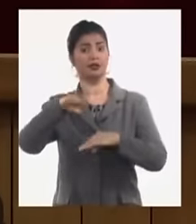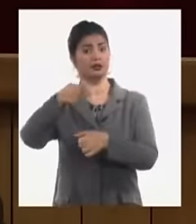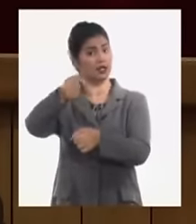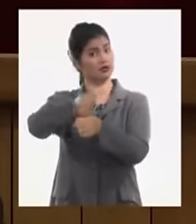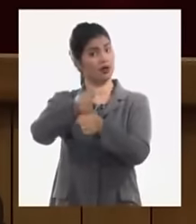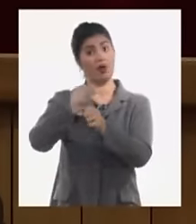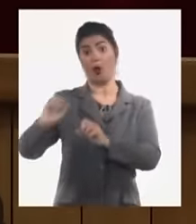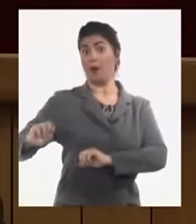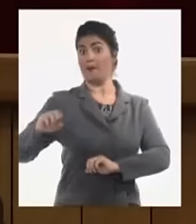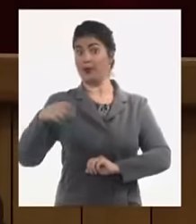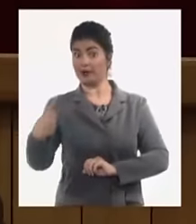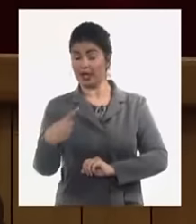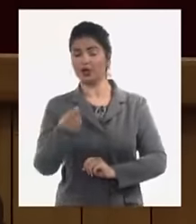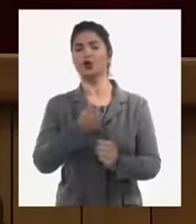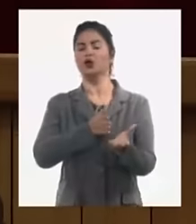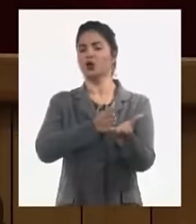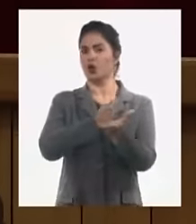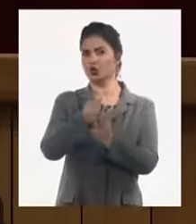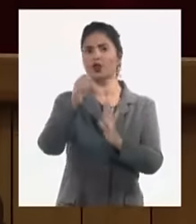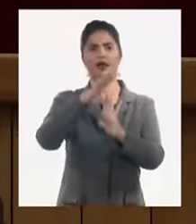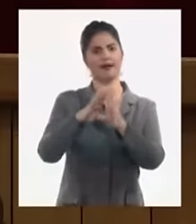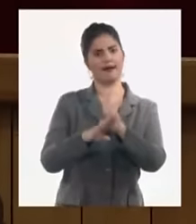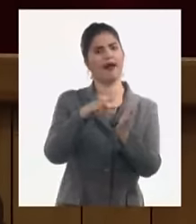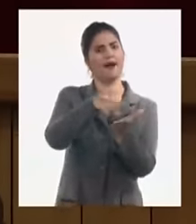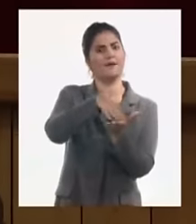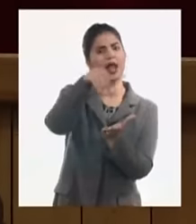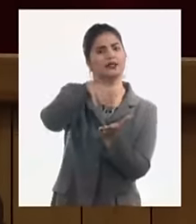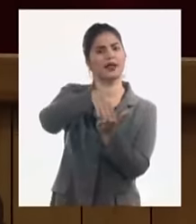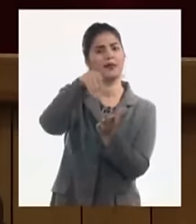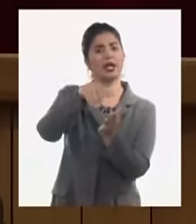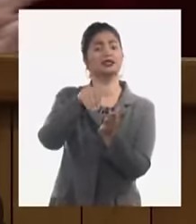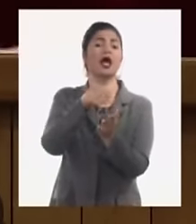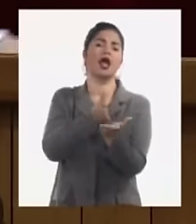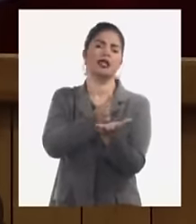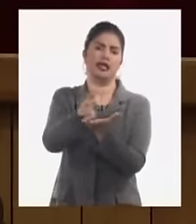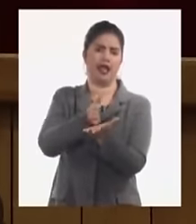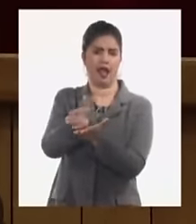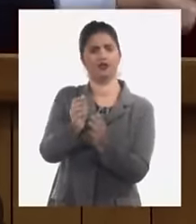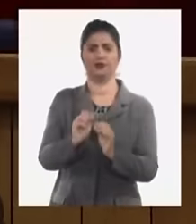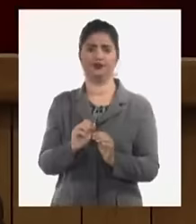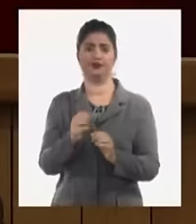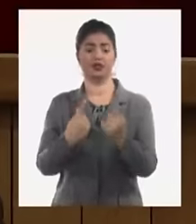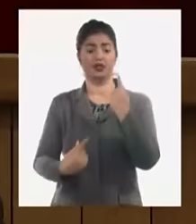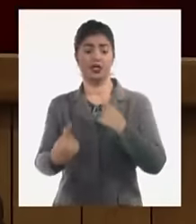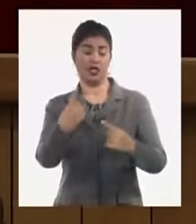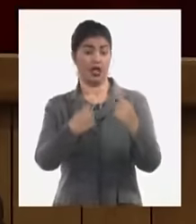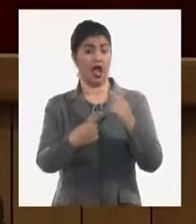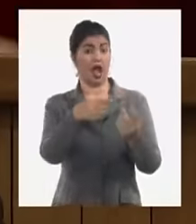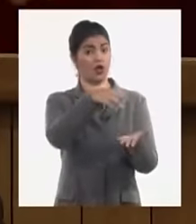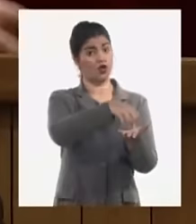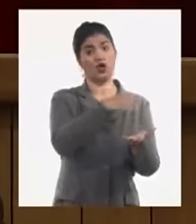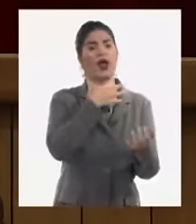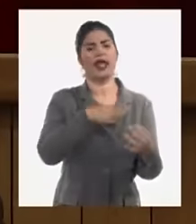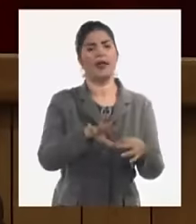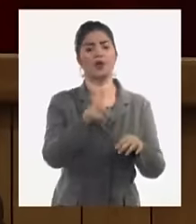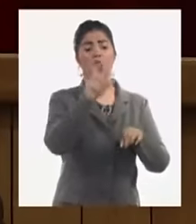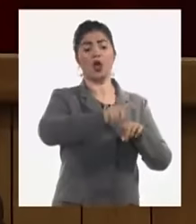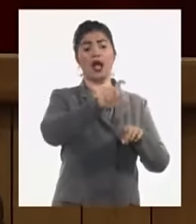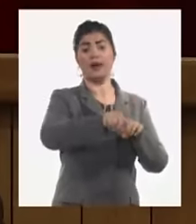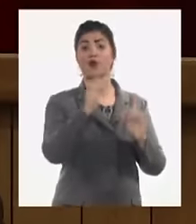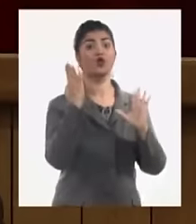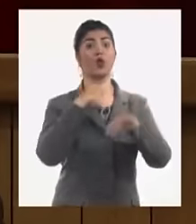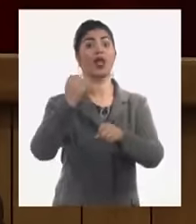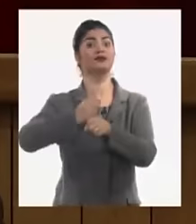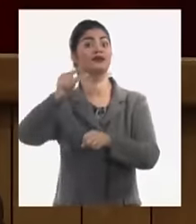generando nuevos empleos porque hay muchos lugares que no hay empleo hemos estado el presidente nosotros